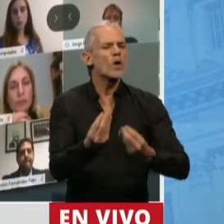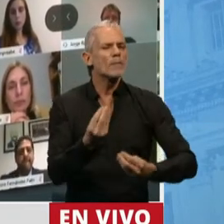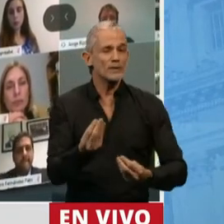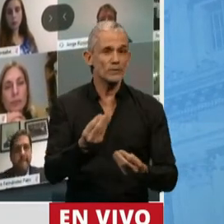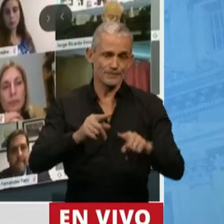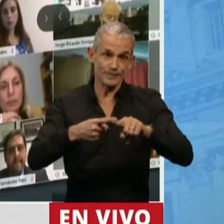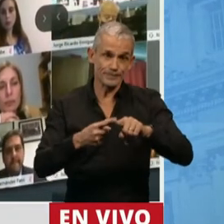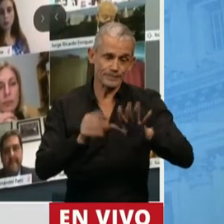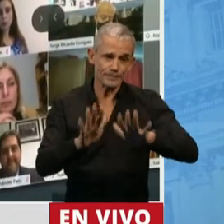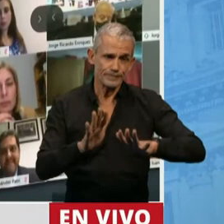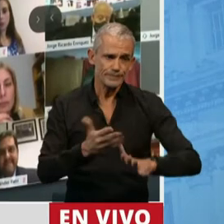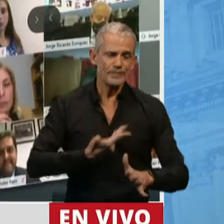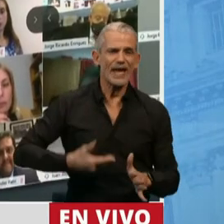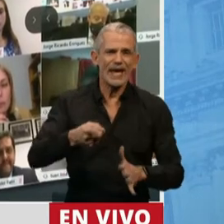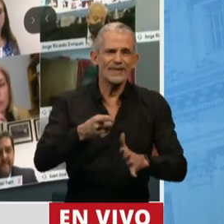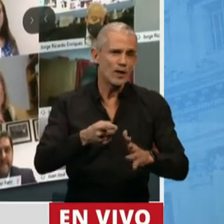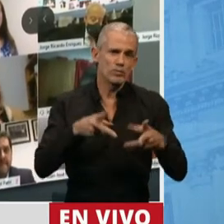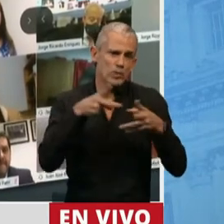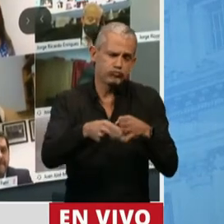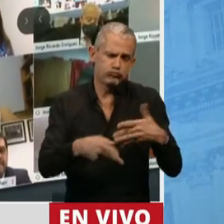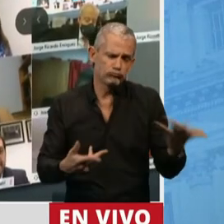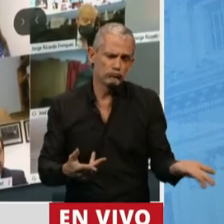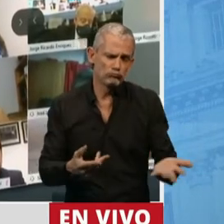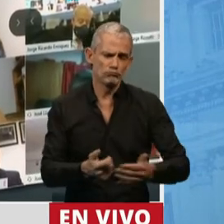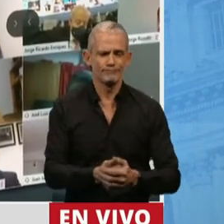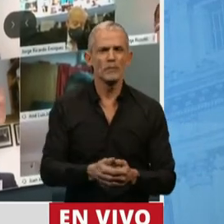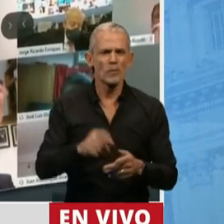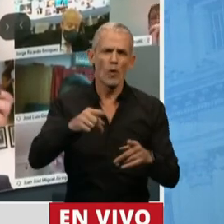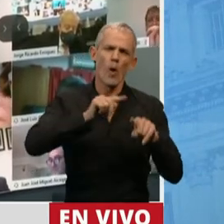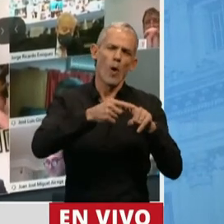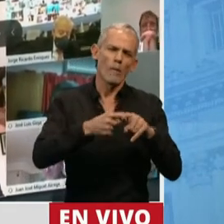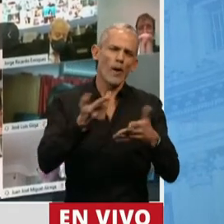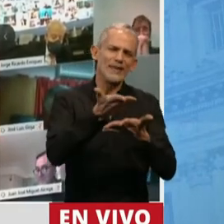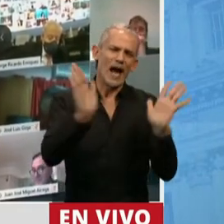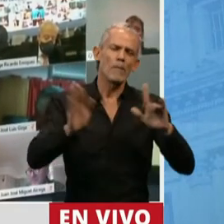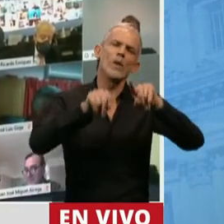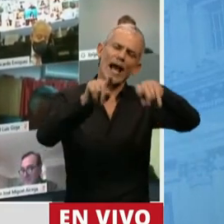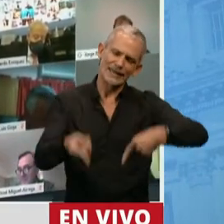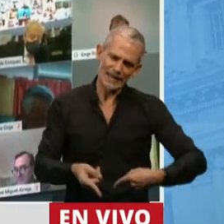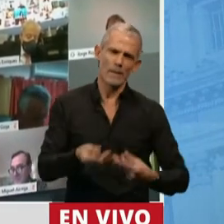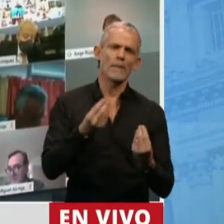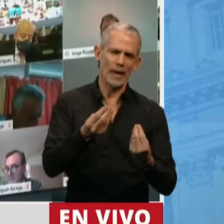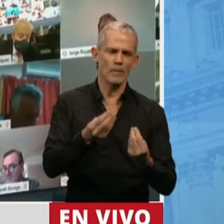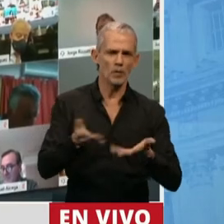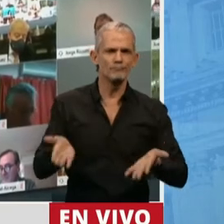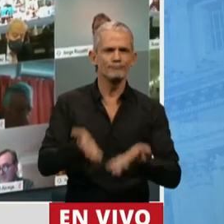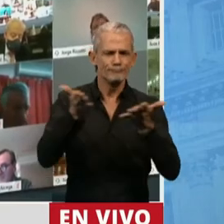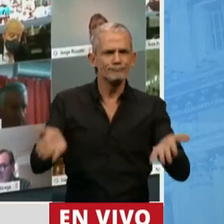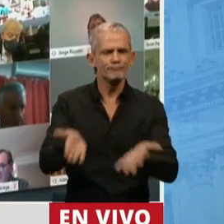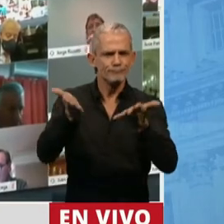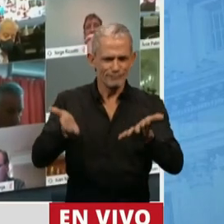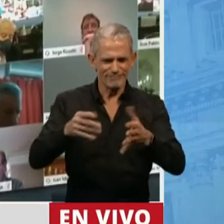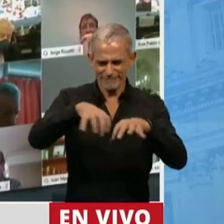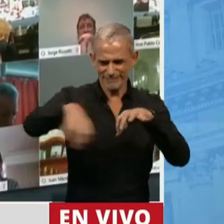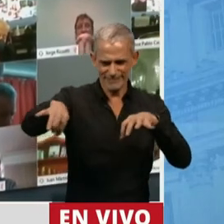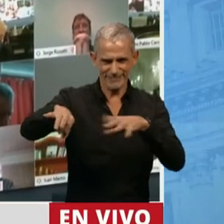política de Estado que se descontinúa. Otras políticas públicas que también potenciaron el desarrollo del